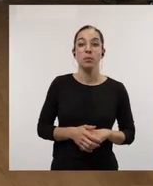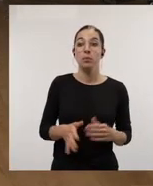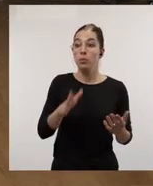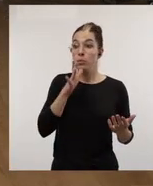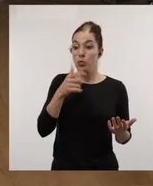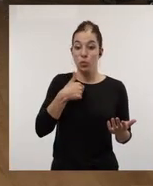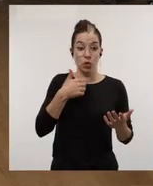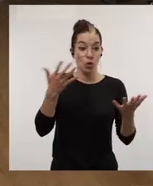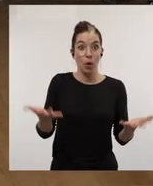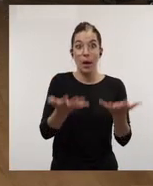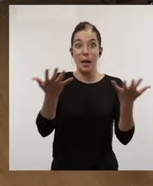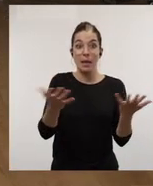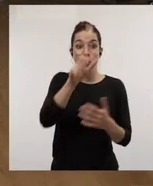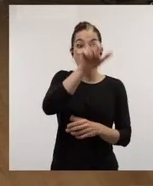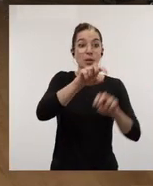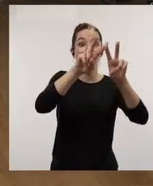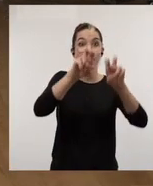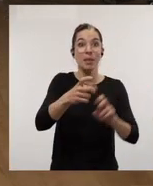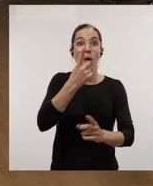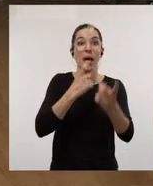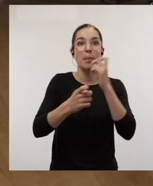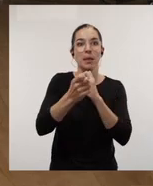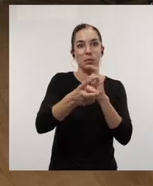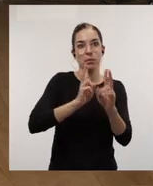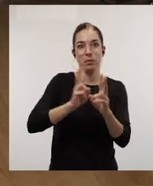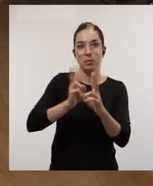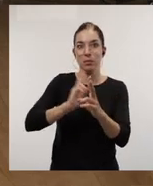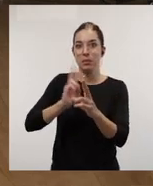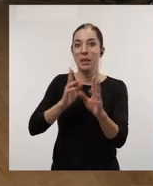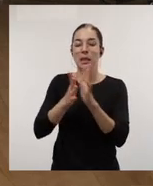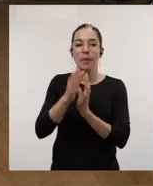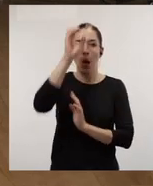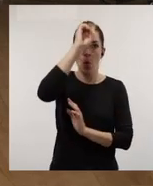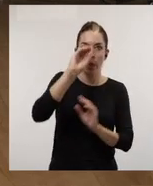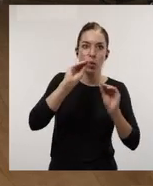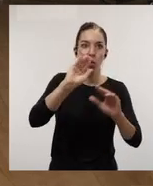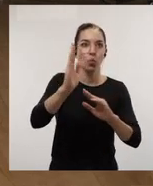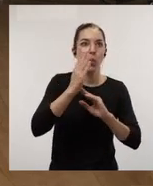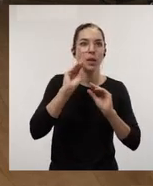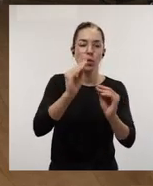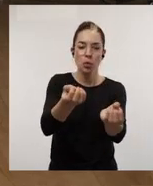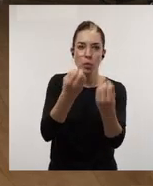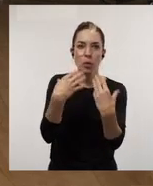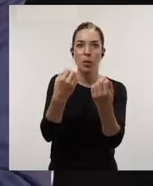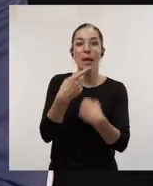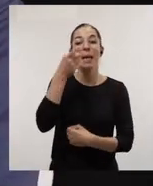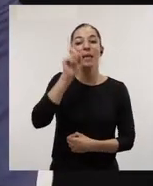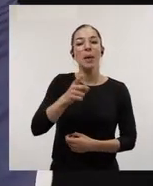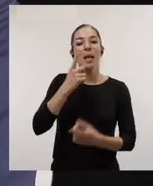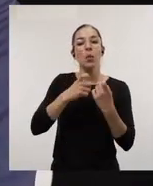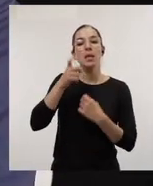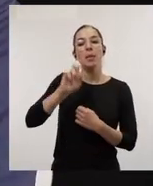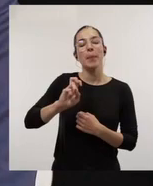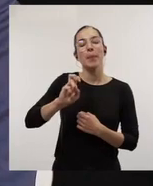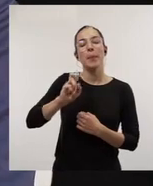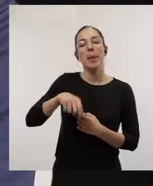desde aquí a que cumplimenten esa encuesta, nos hagan llegar sus consideraciones. además de la encuesta contamos